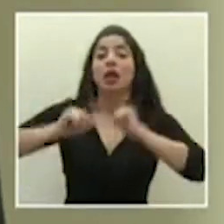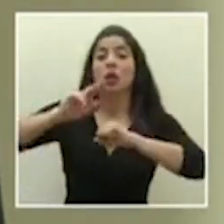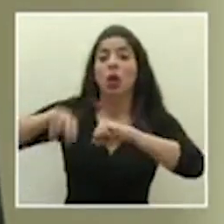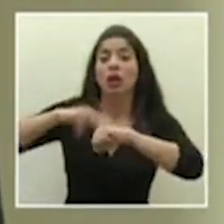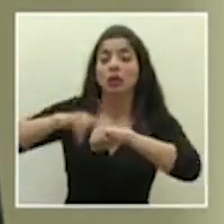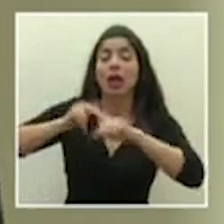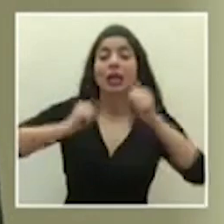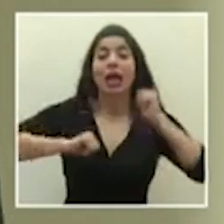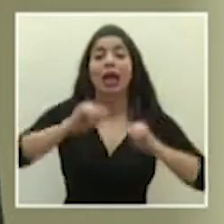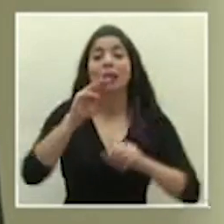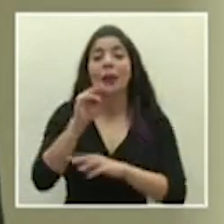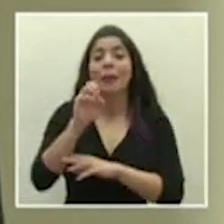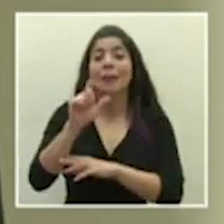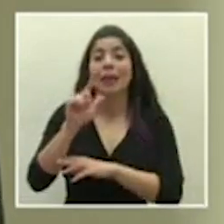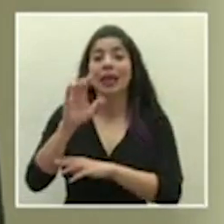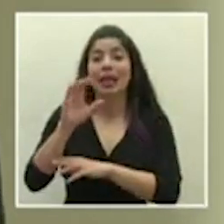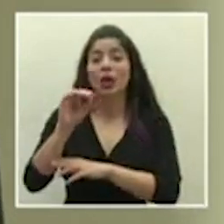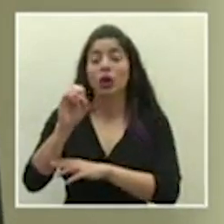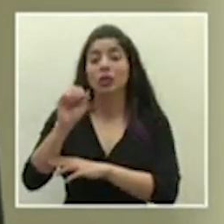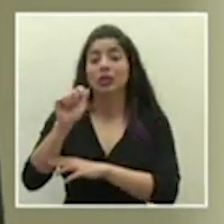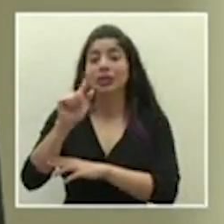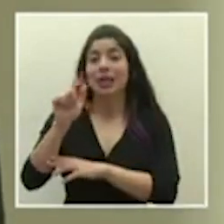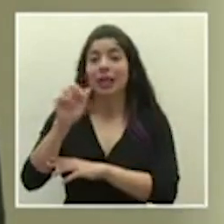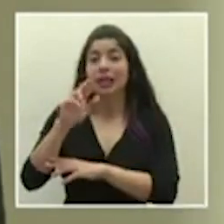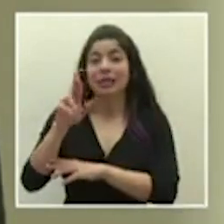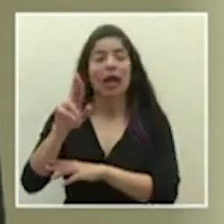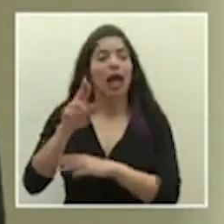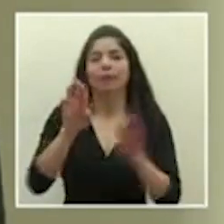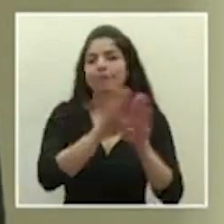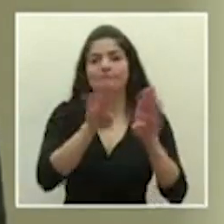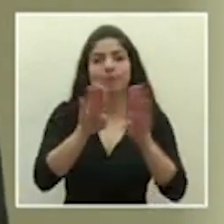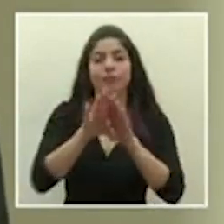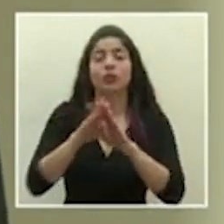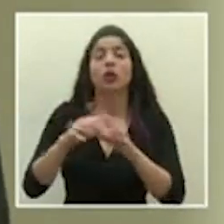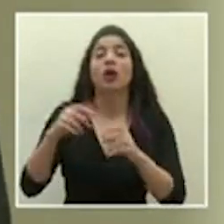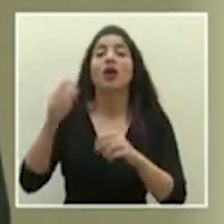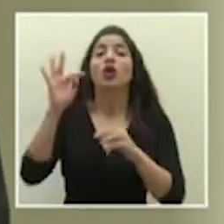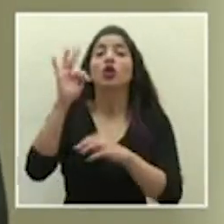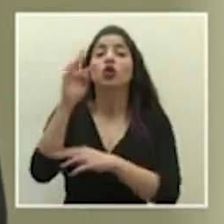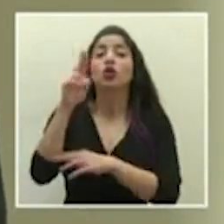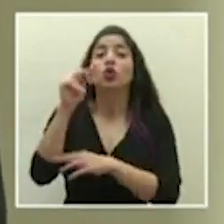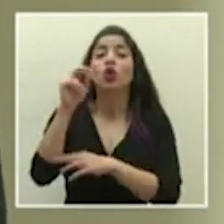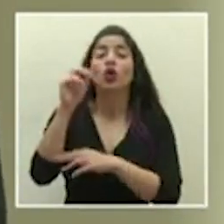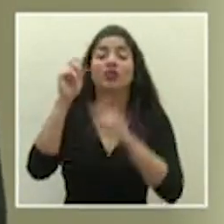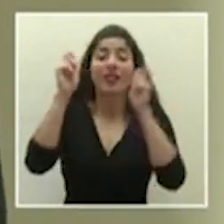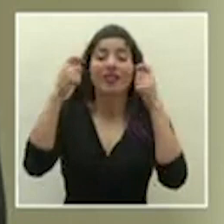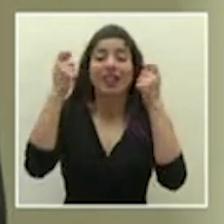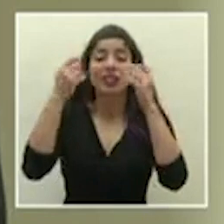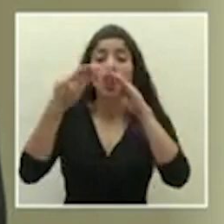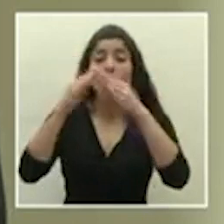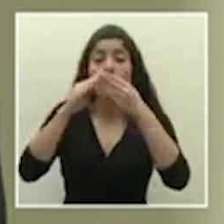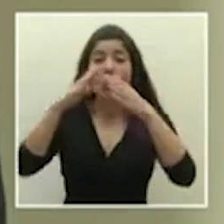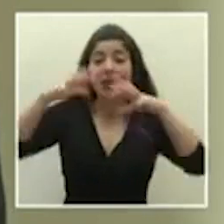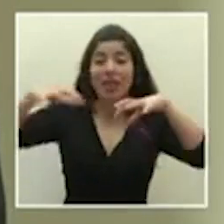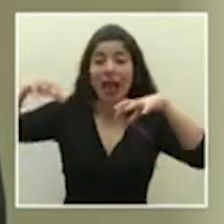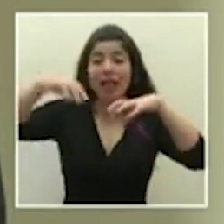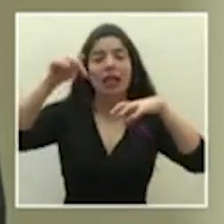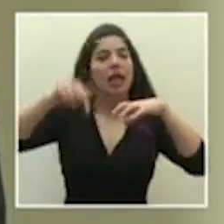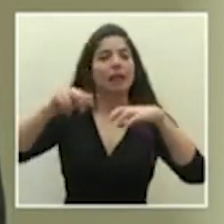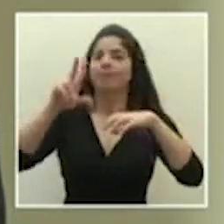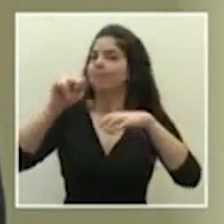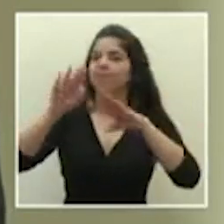Melico Salazar no pueden funcionar. Turnos y ferias comunitarias tampoco quedan habilitadas, como tampoco queda